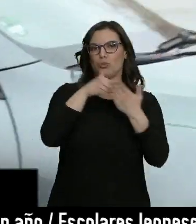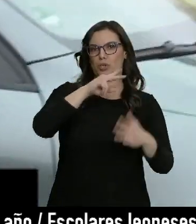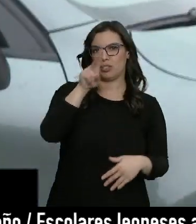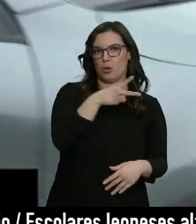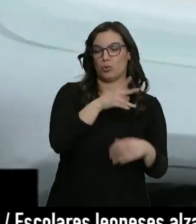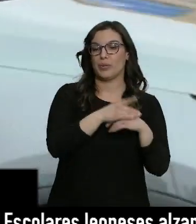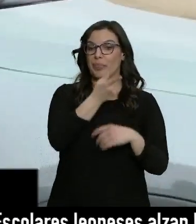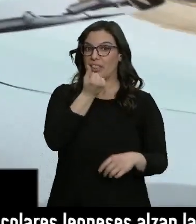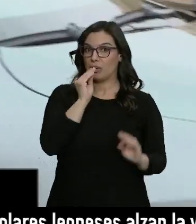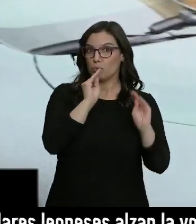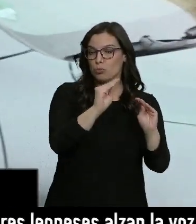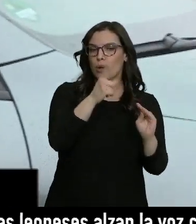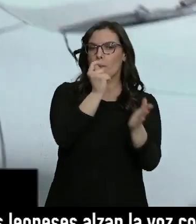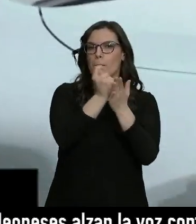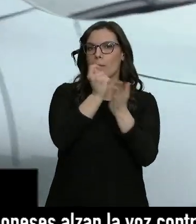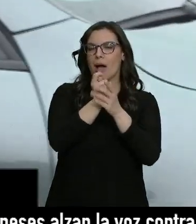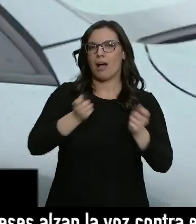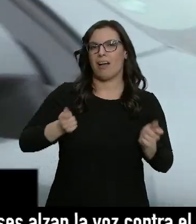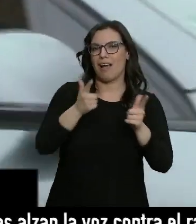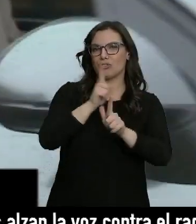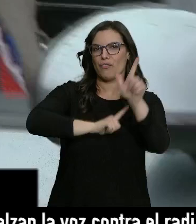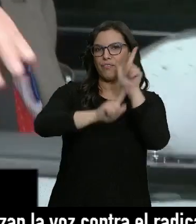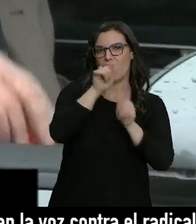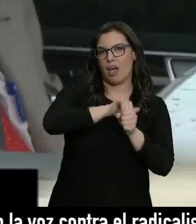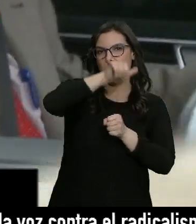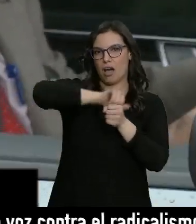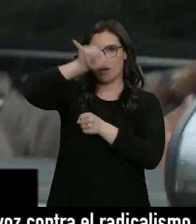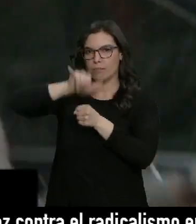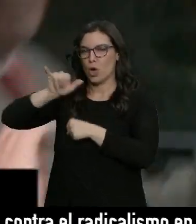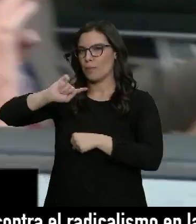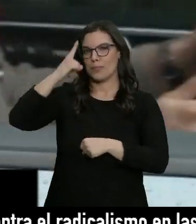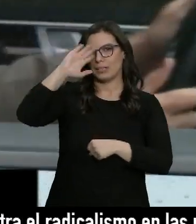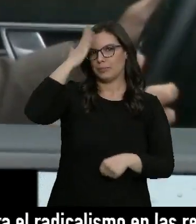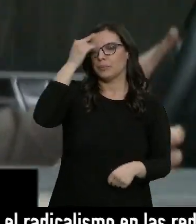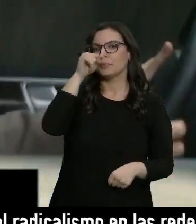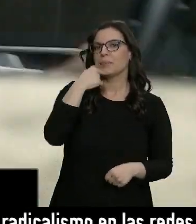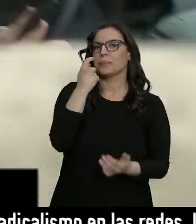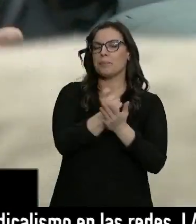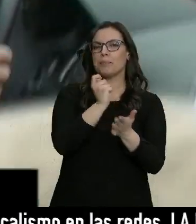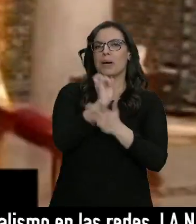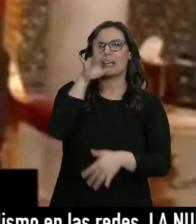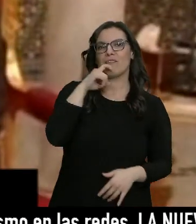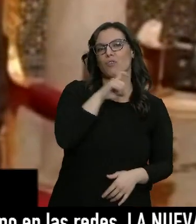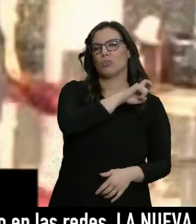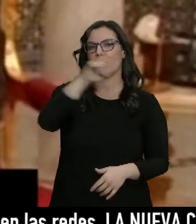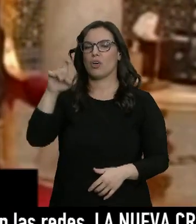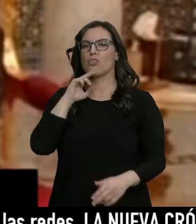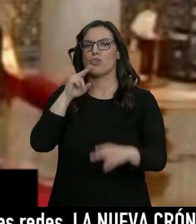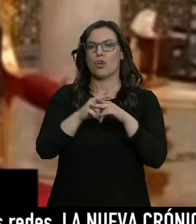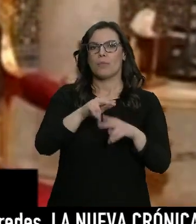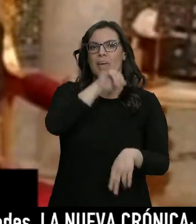Un dinero con el que se pagaron gastos de viajes de avión, sobre todo, y que fueron abonados por una fundación, la Fundación